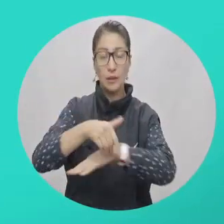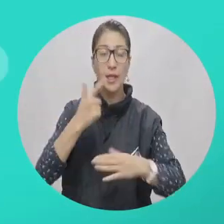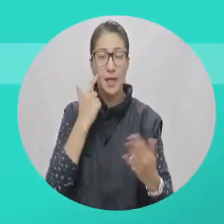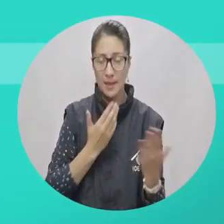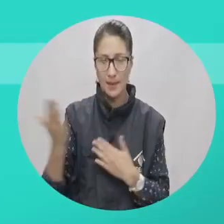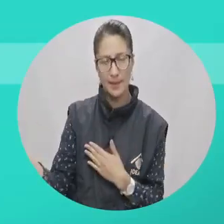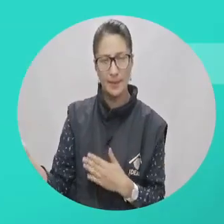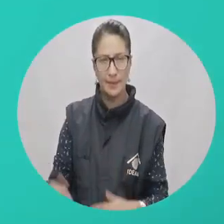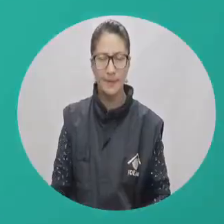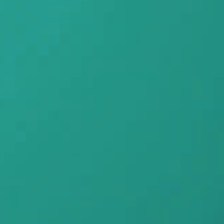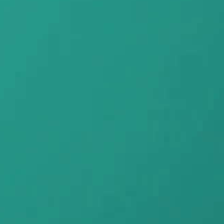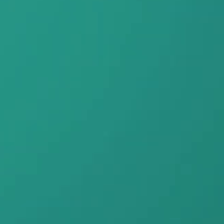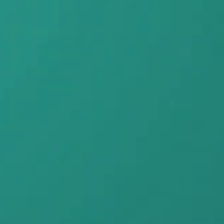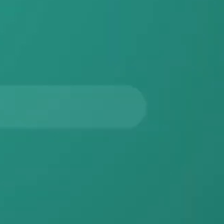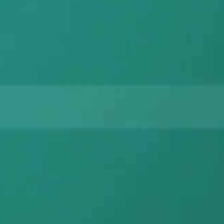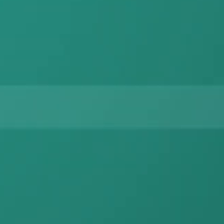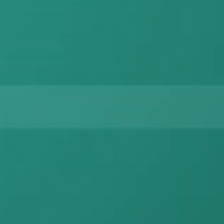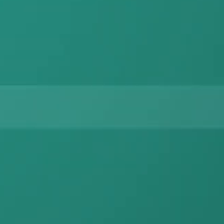96B70.